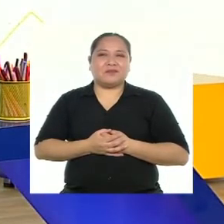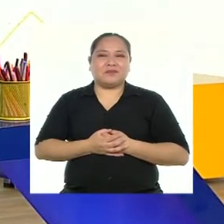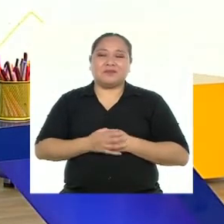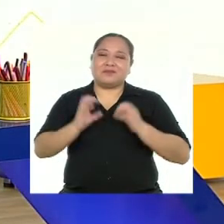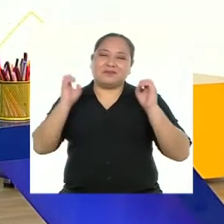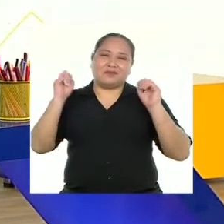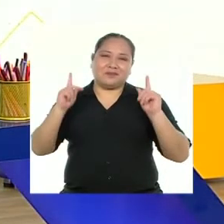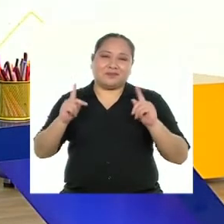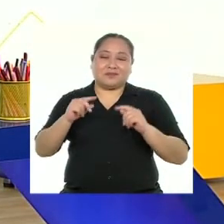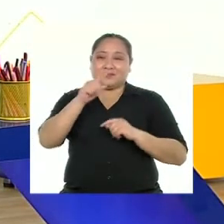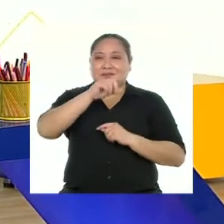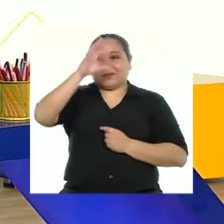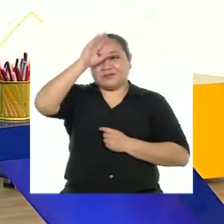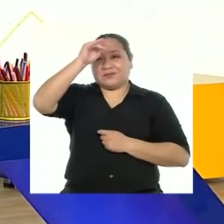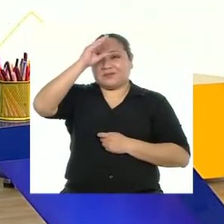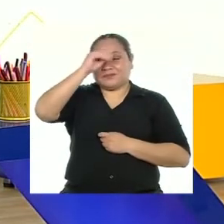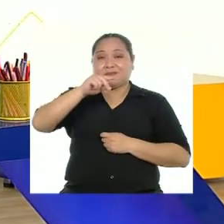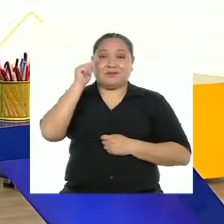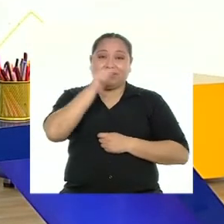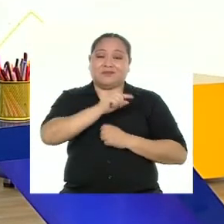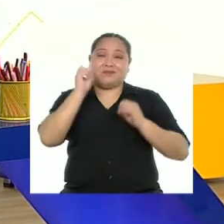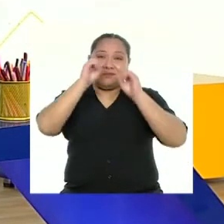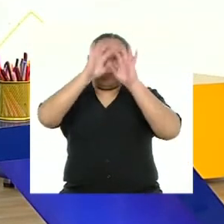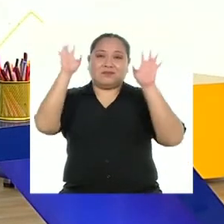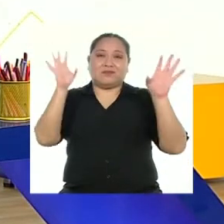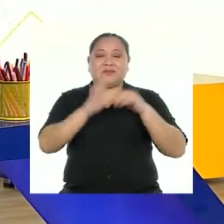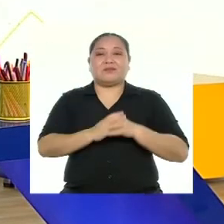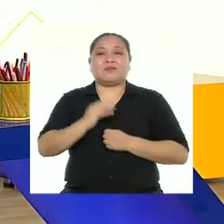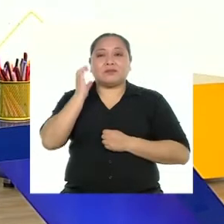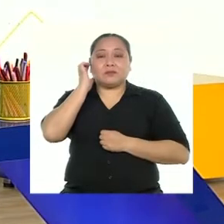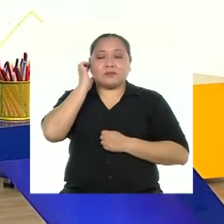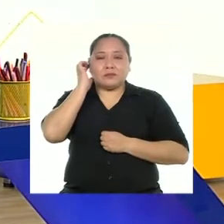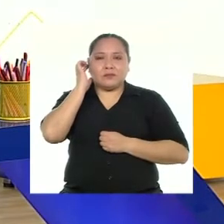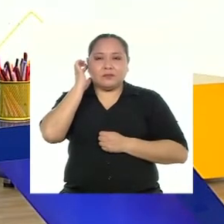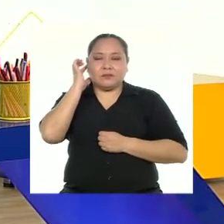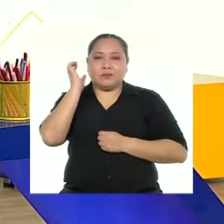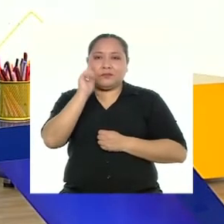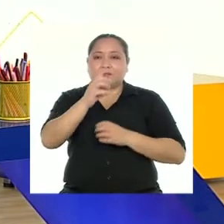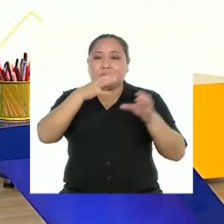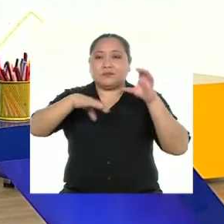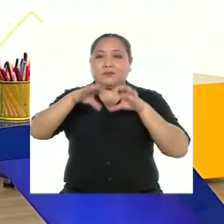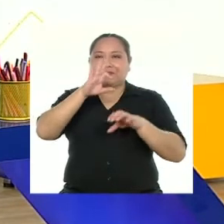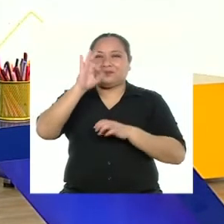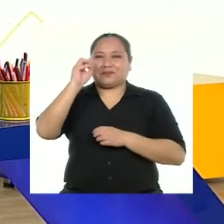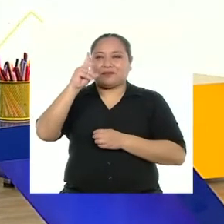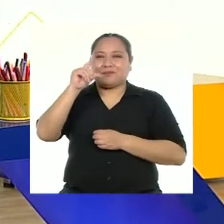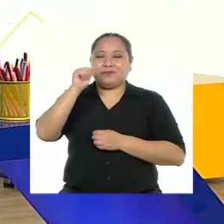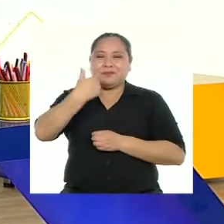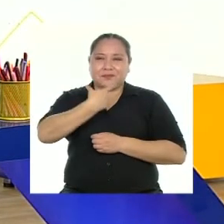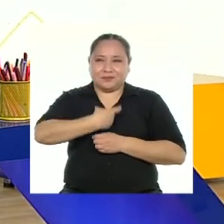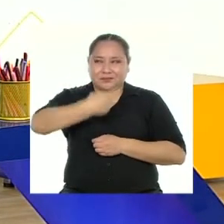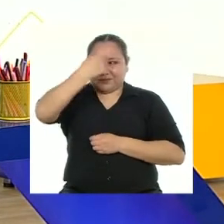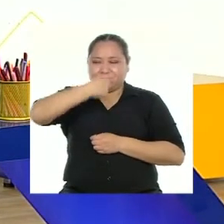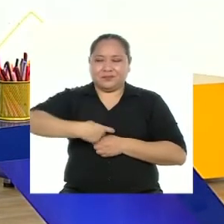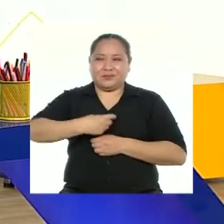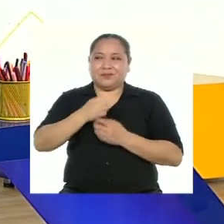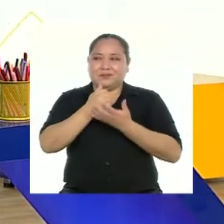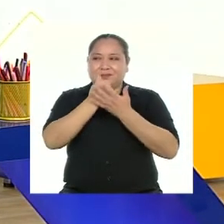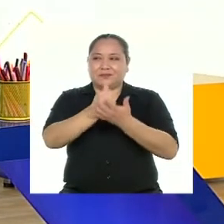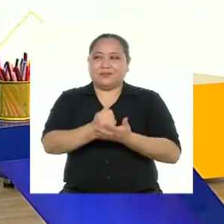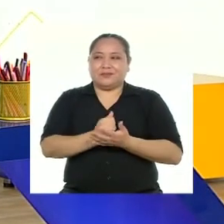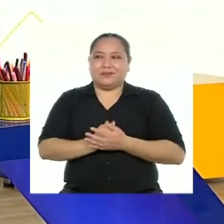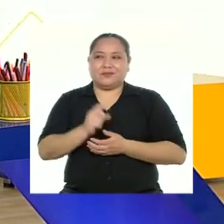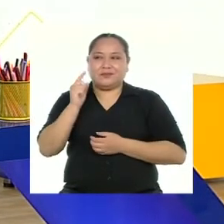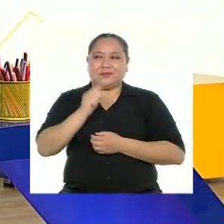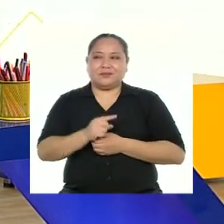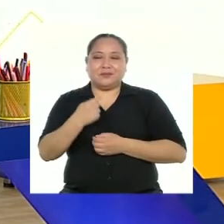Bueno, estas chicas y chicos la tienen clara. Y hacer su FODA personal les ayudará más todavía. Y como yo solo he hecho un